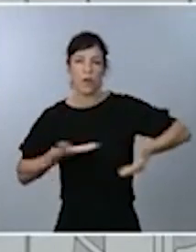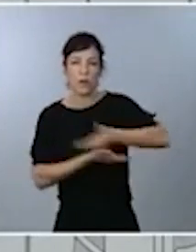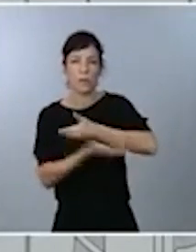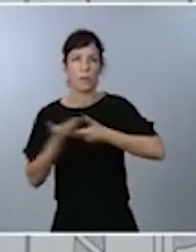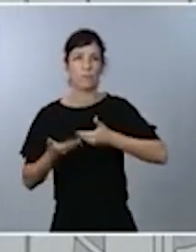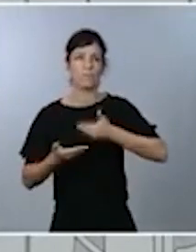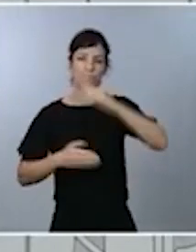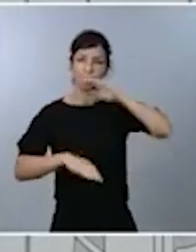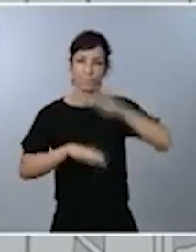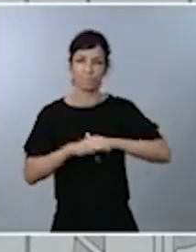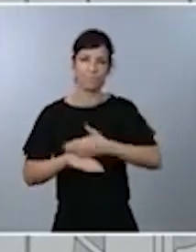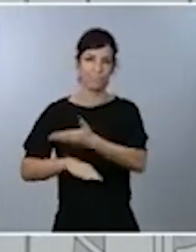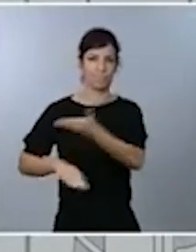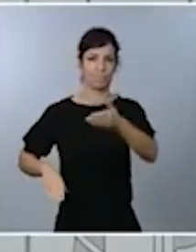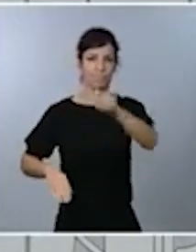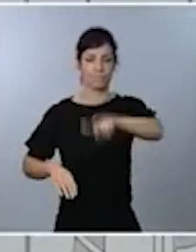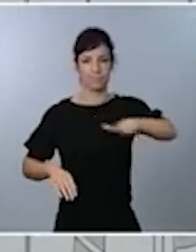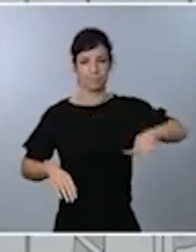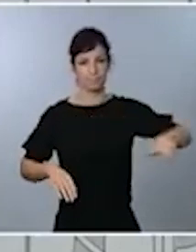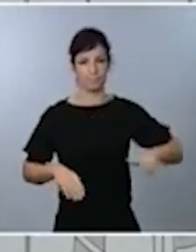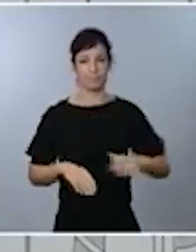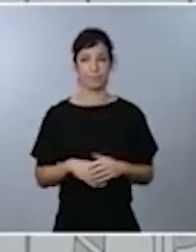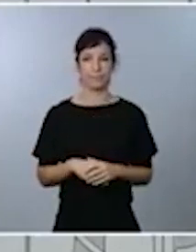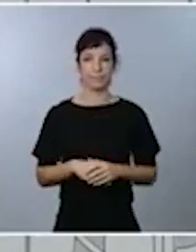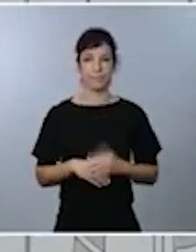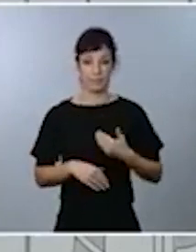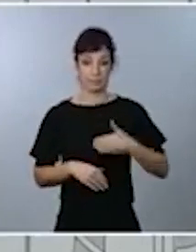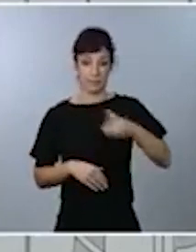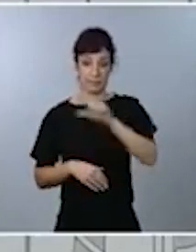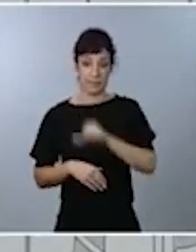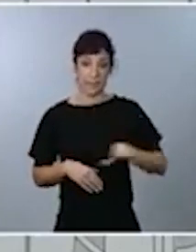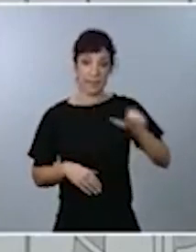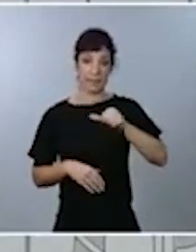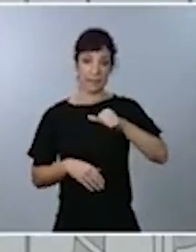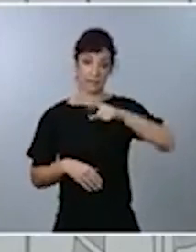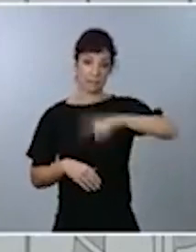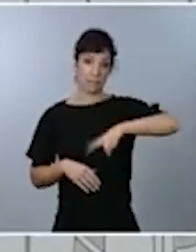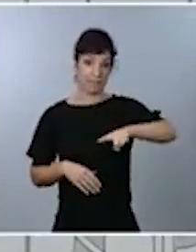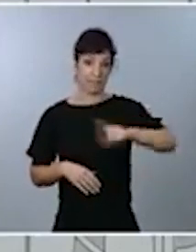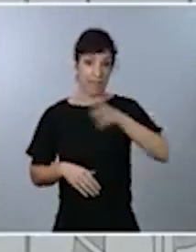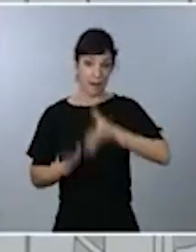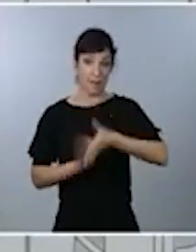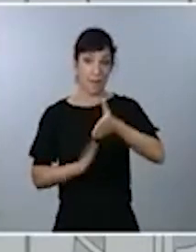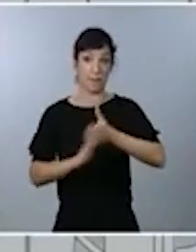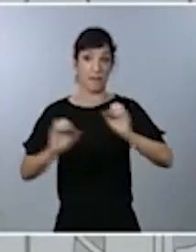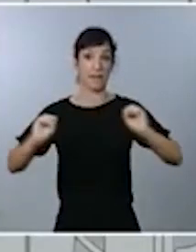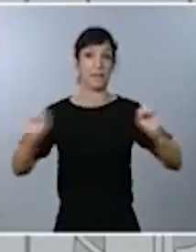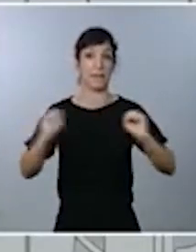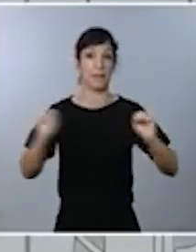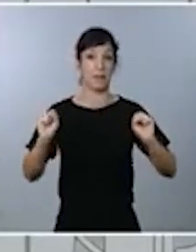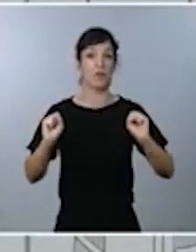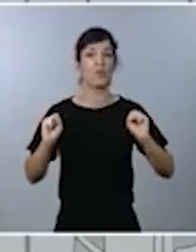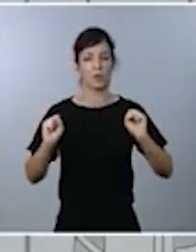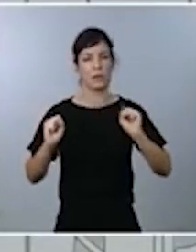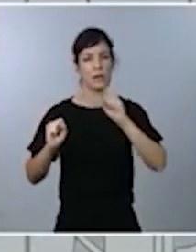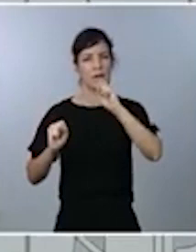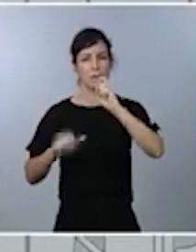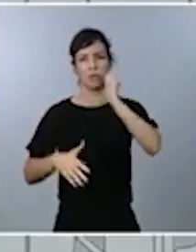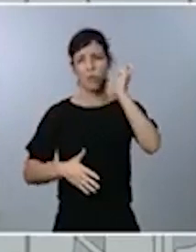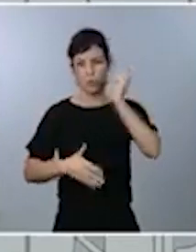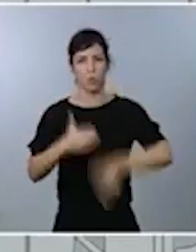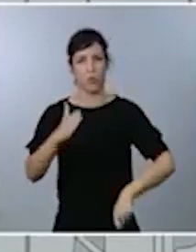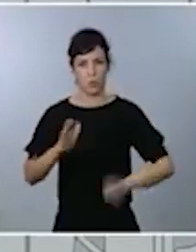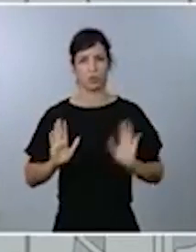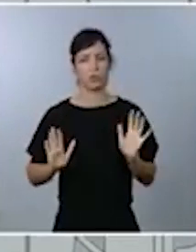Las próximas semanas, los próximos meses, ahora que entramos en el invierno, serán duros, muy